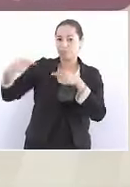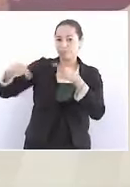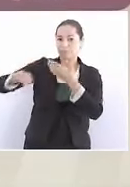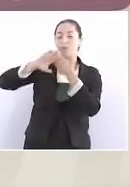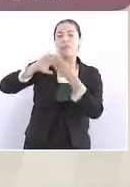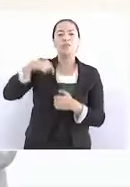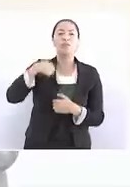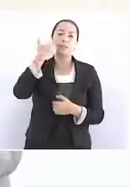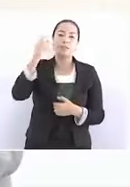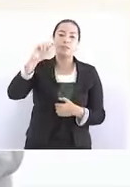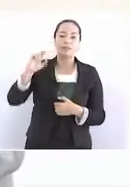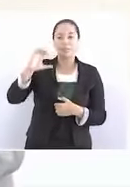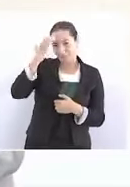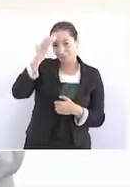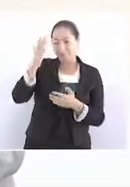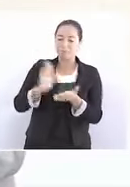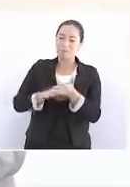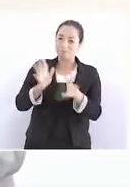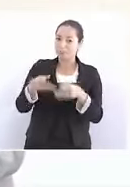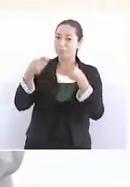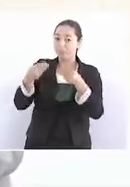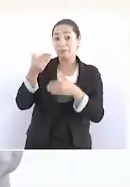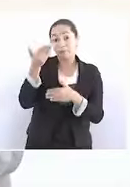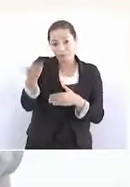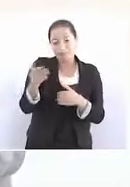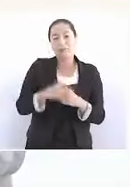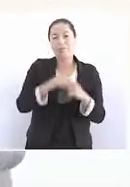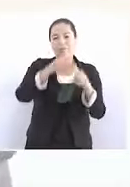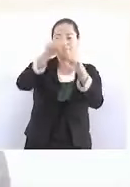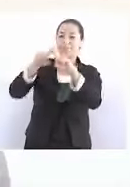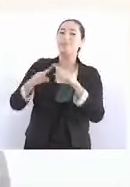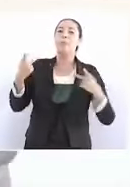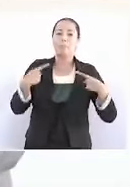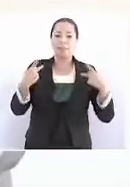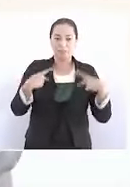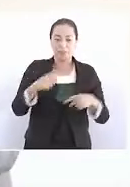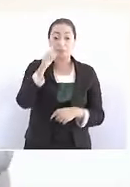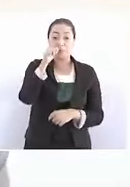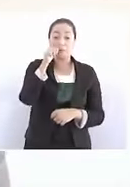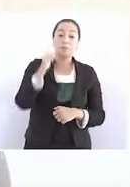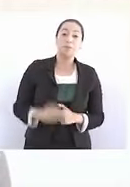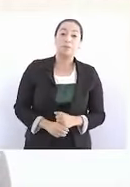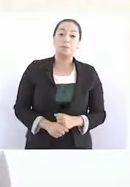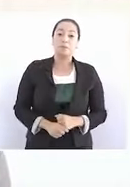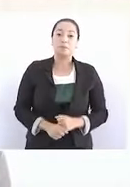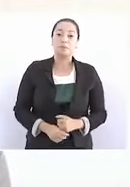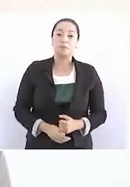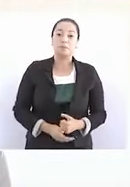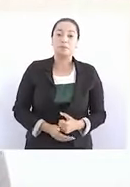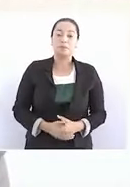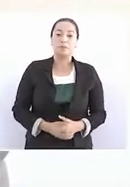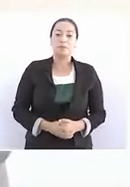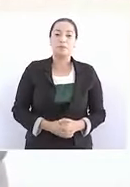reconocimiento, un título, a Claudio X. González y a